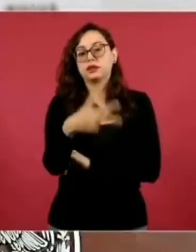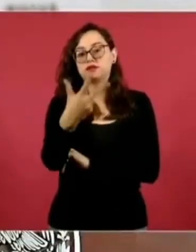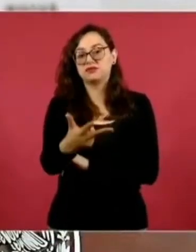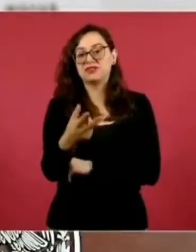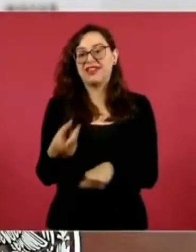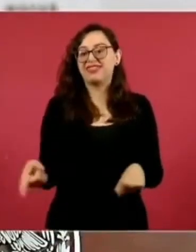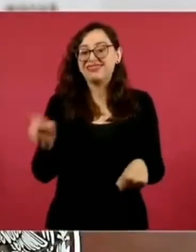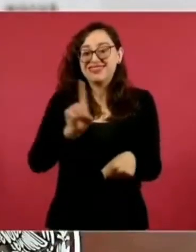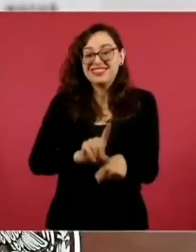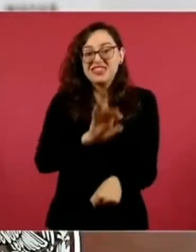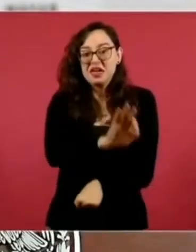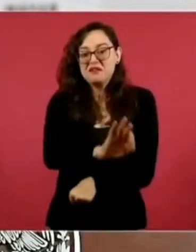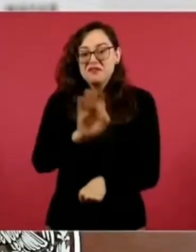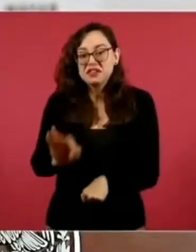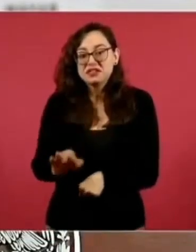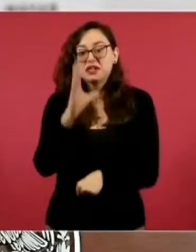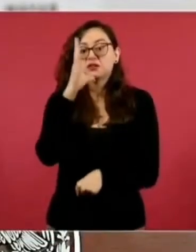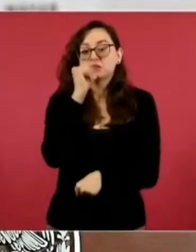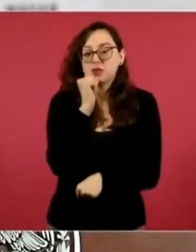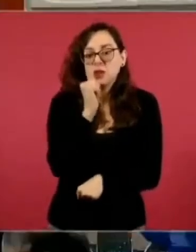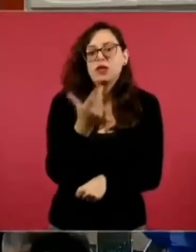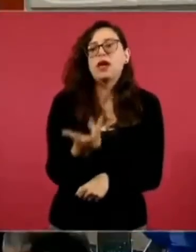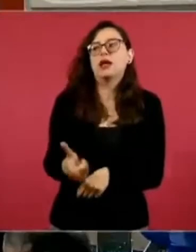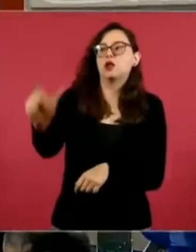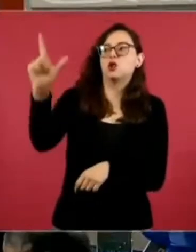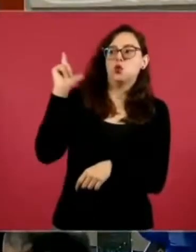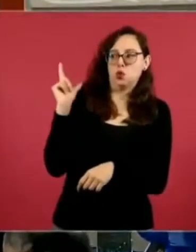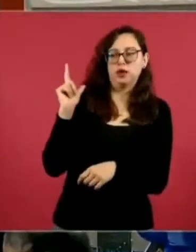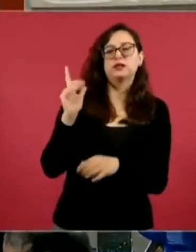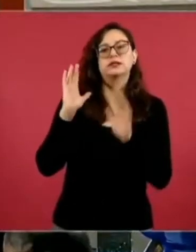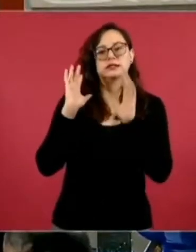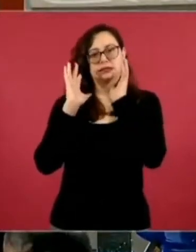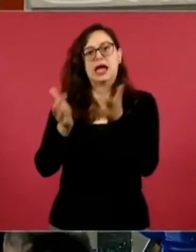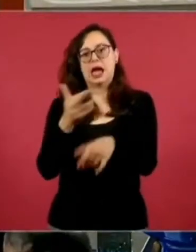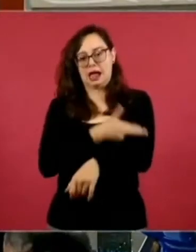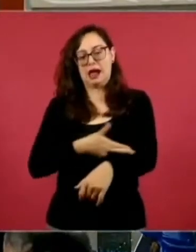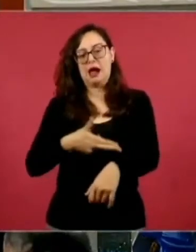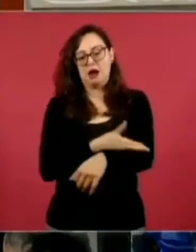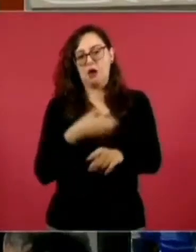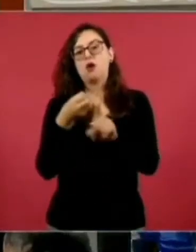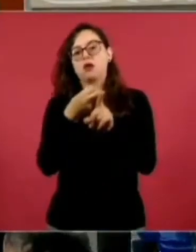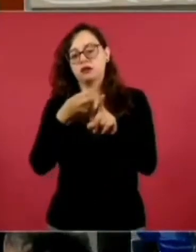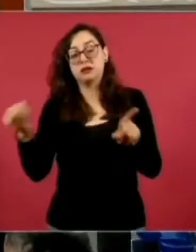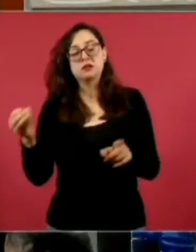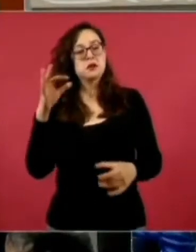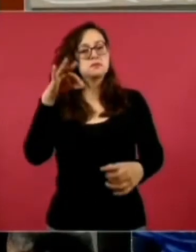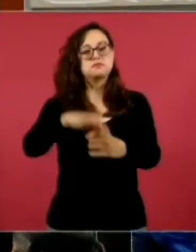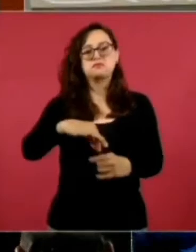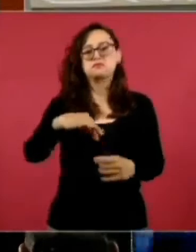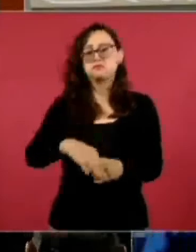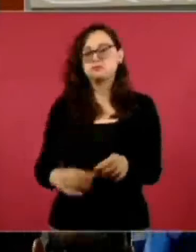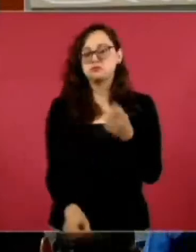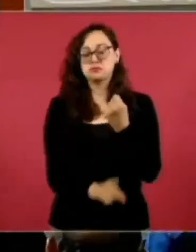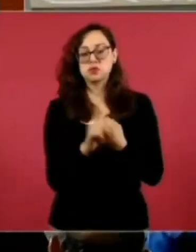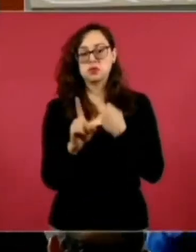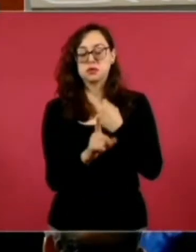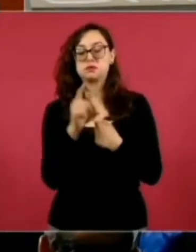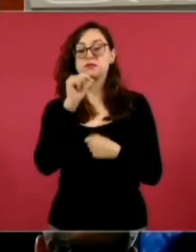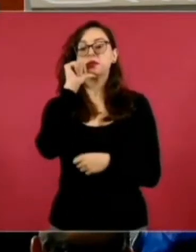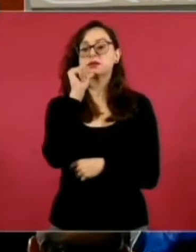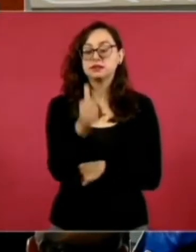lunes sin mayor problemática. También quisiera destacar que la próxima semana el Centro Federal